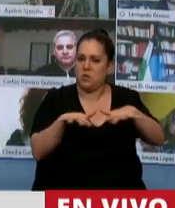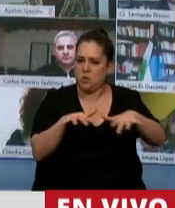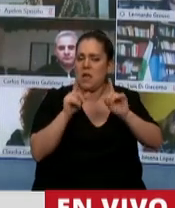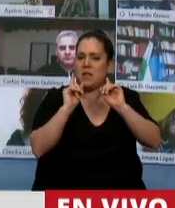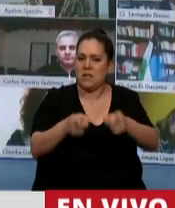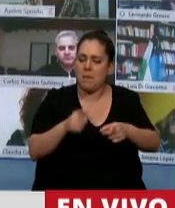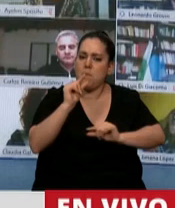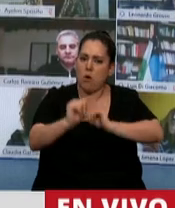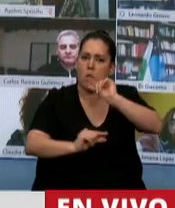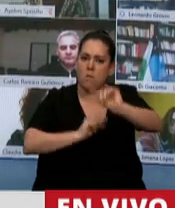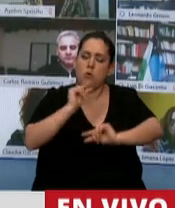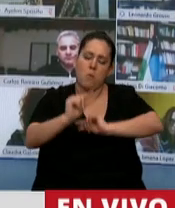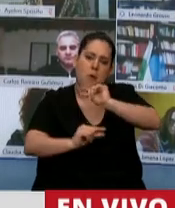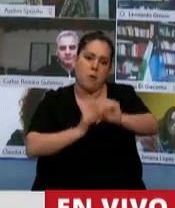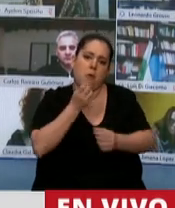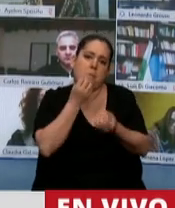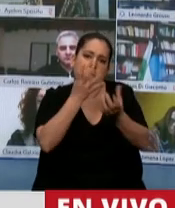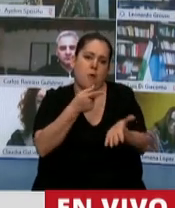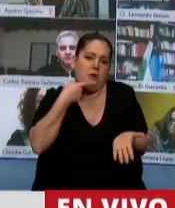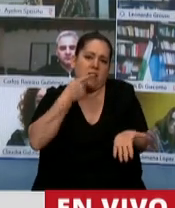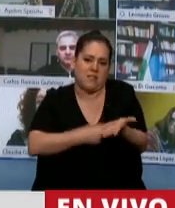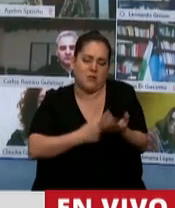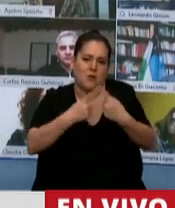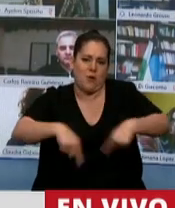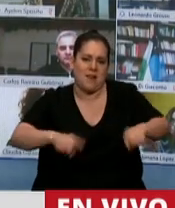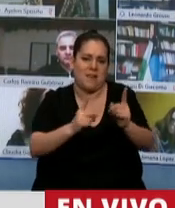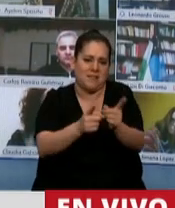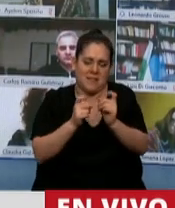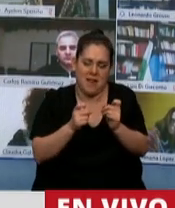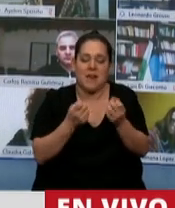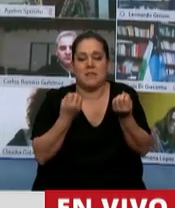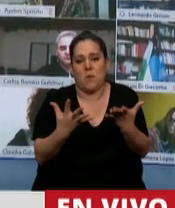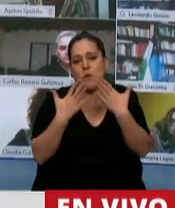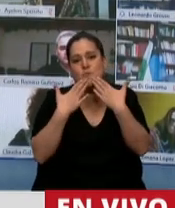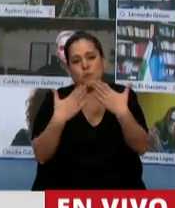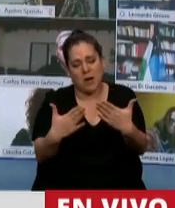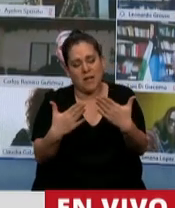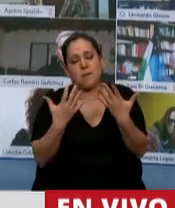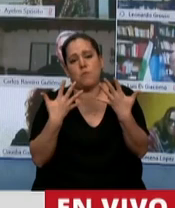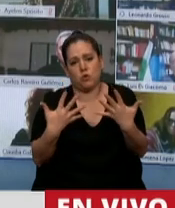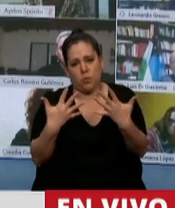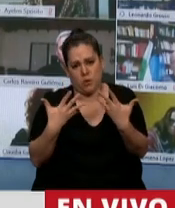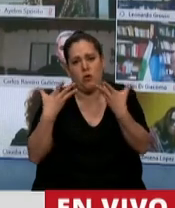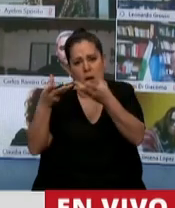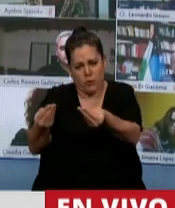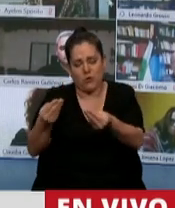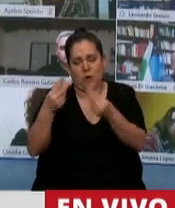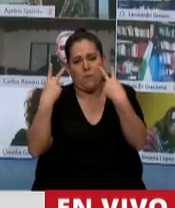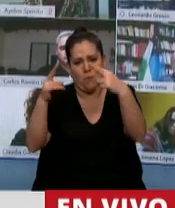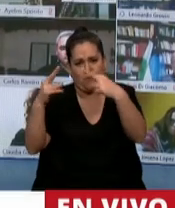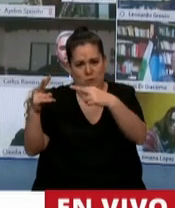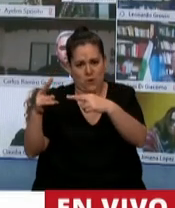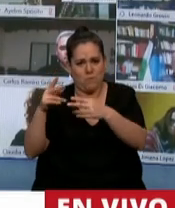incluyendo algunas otras medidas que sean necesarias. Así que, bueno, muchísimas gracias y por supuesto que vamos a acompañar este proyecto.